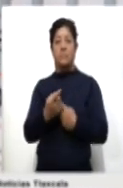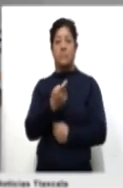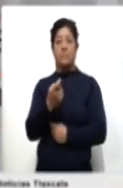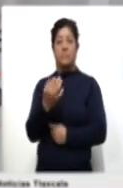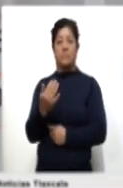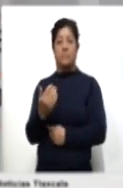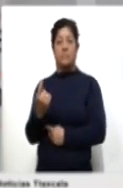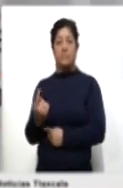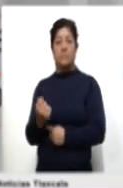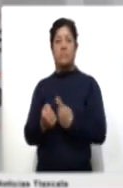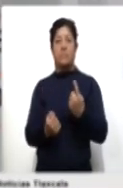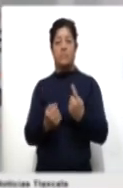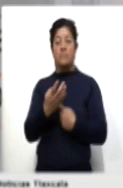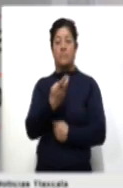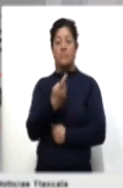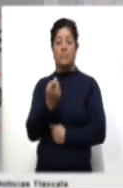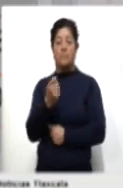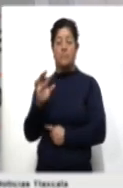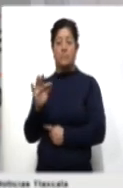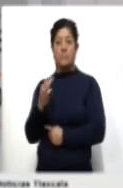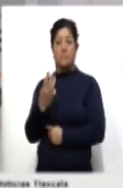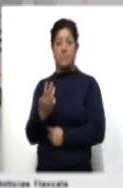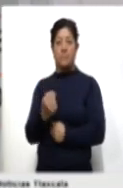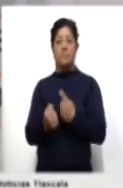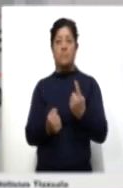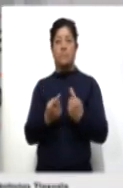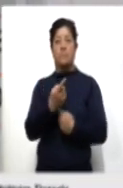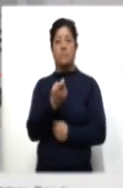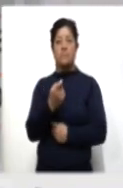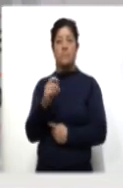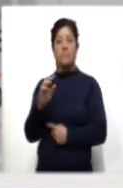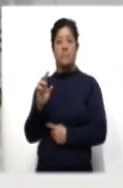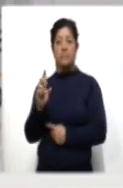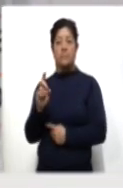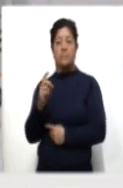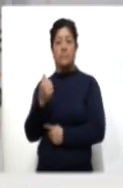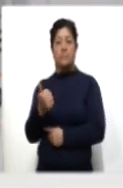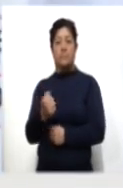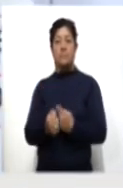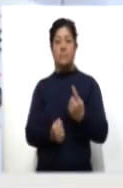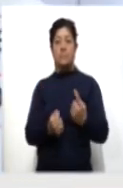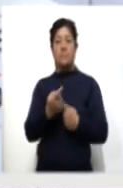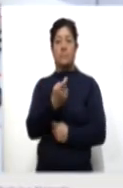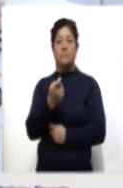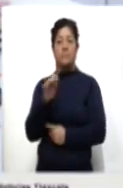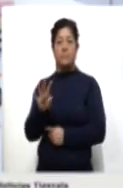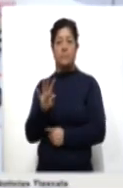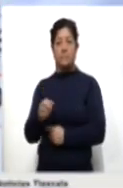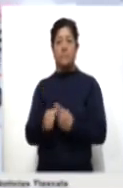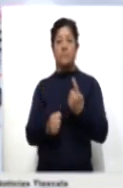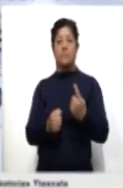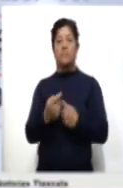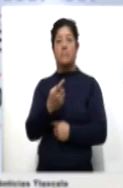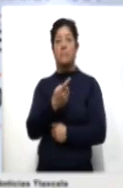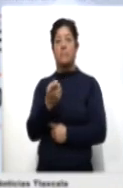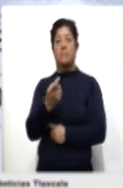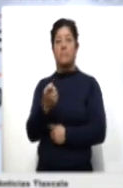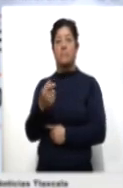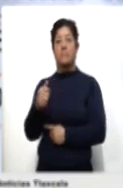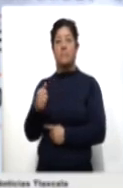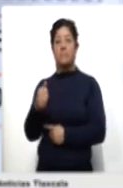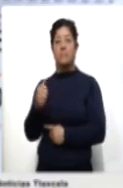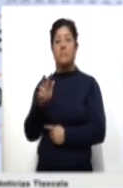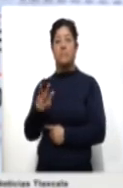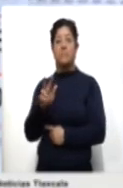Nanacamilpa 151, Tetlatlauca 143, Ayometla 136, Terrenate 119, Tetlanocan